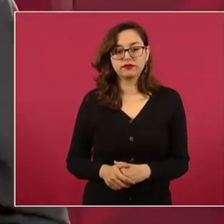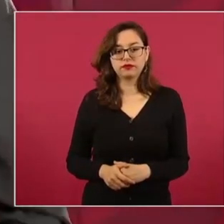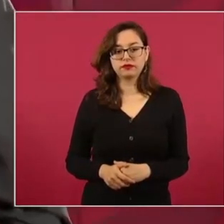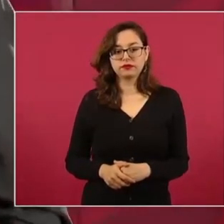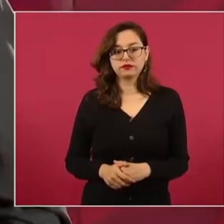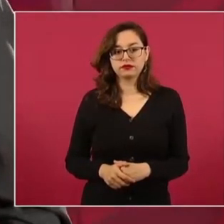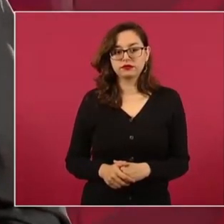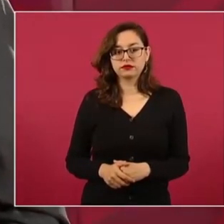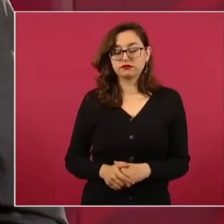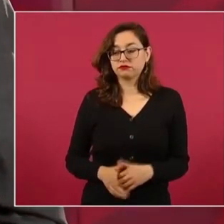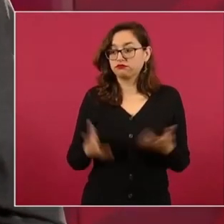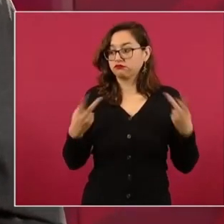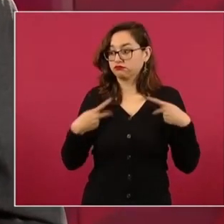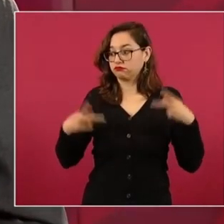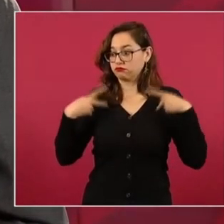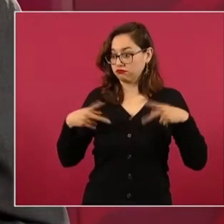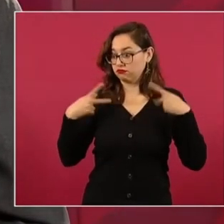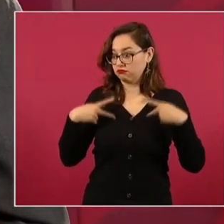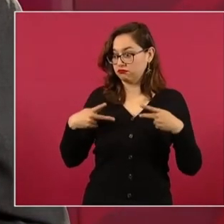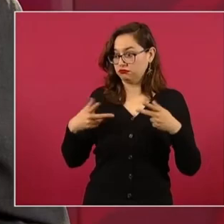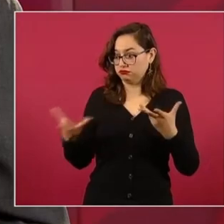¿Tienes cercanía con el pueblo?